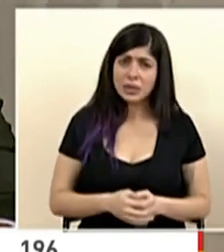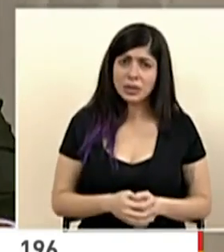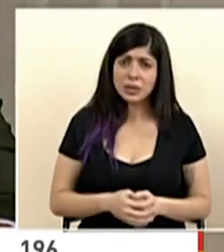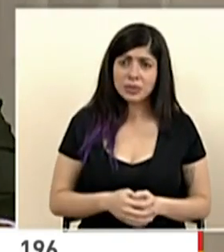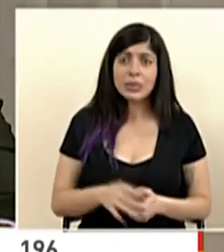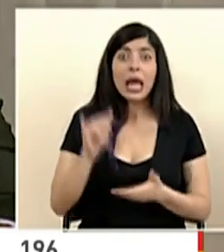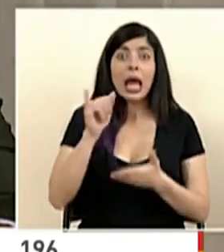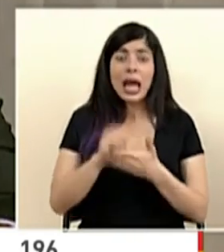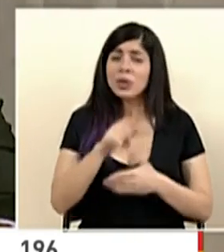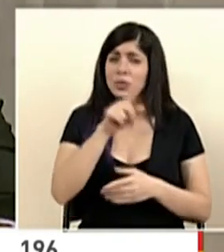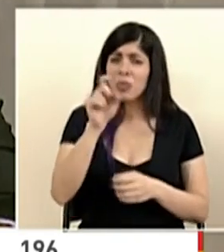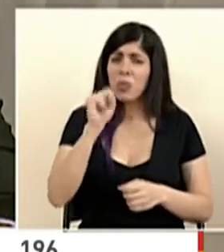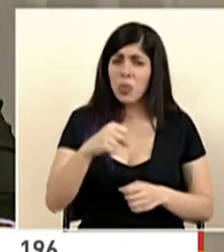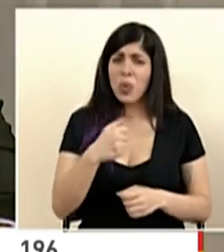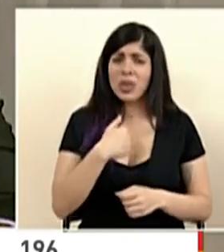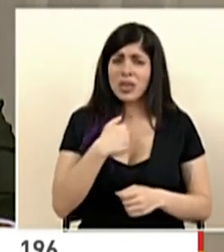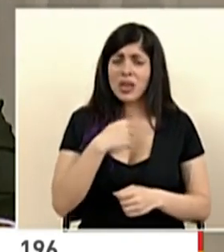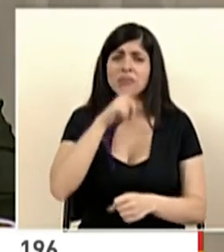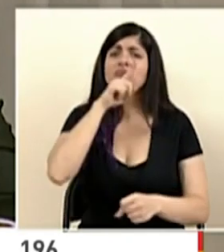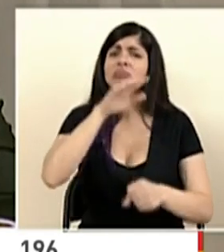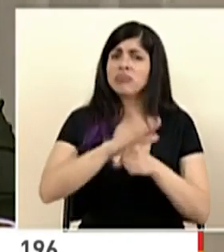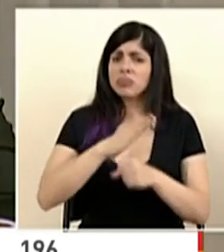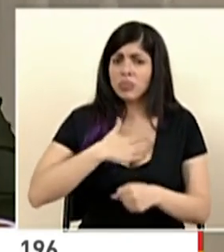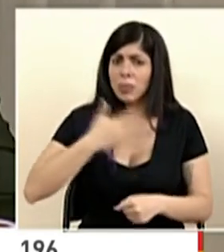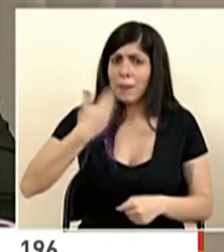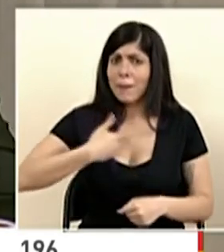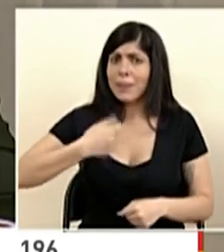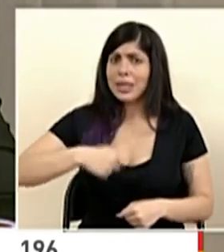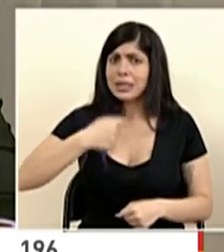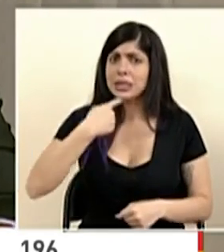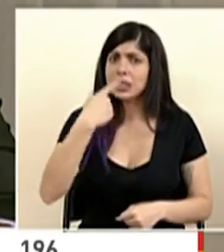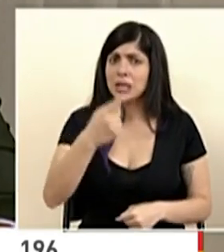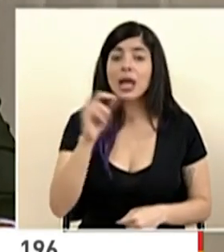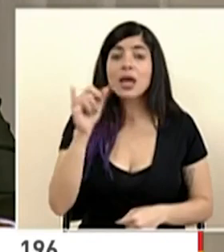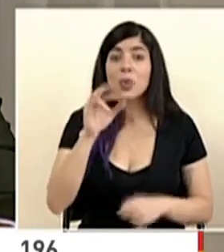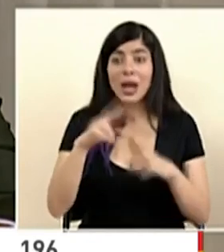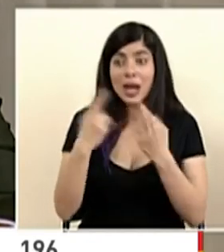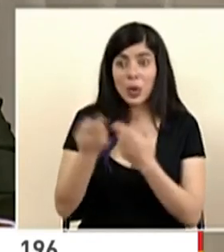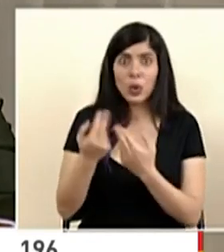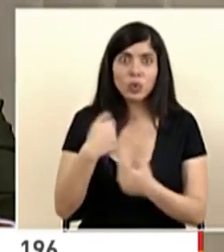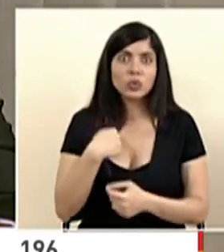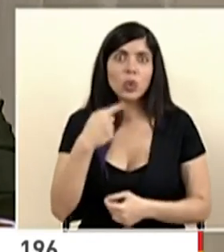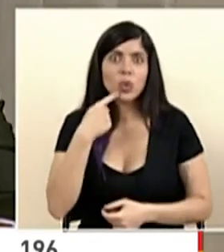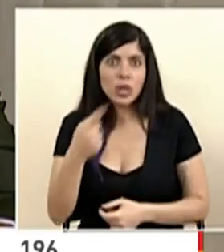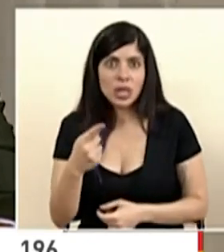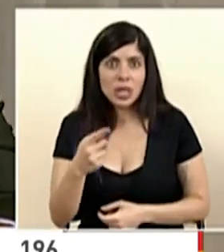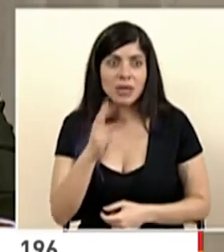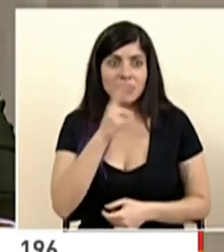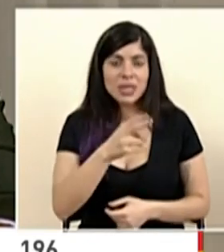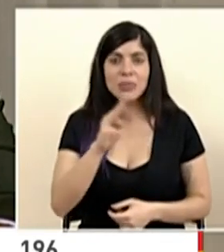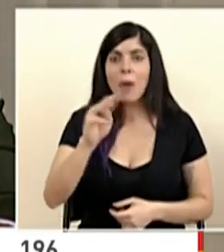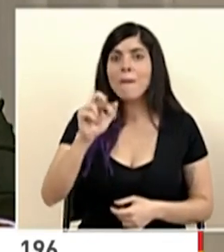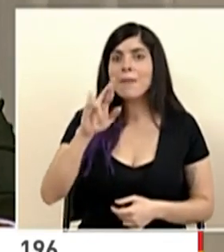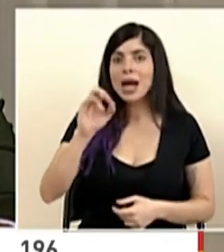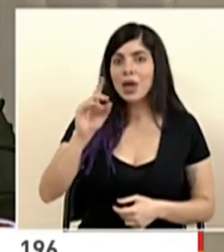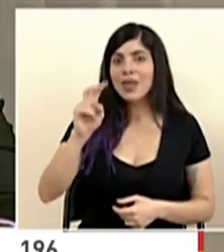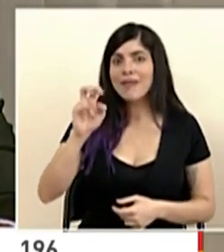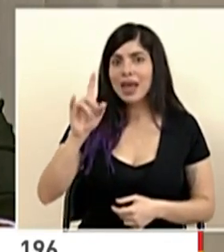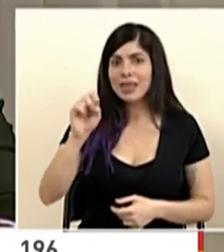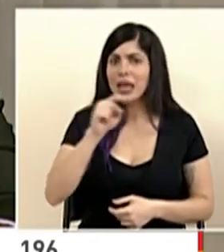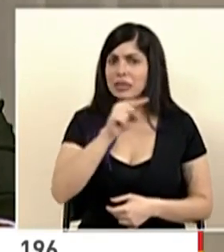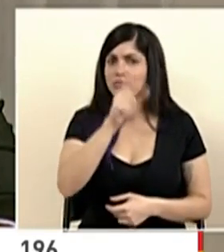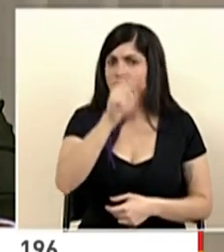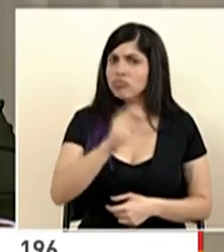pueden tener mi garantía como presidente, como lo hice saber en esa reunión, como el mismo señor Mario de Bandas lo